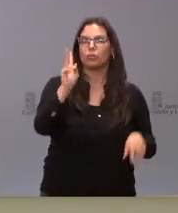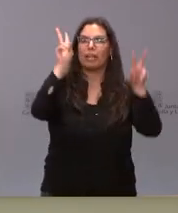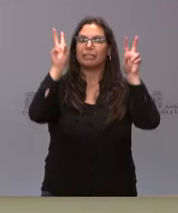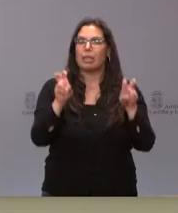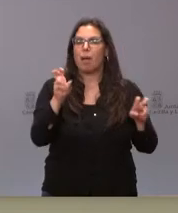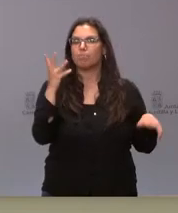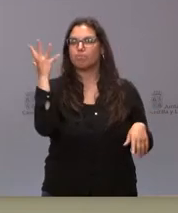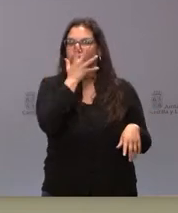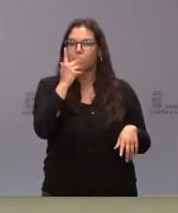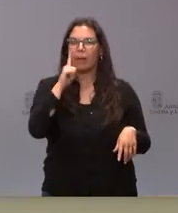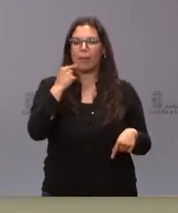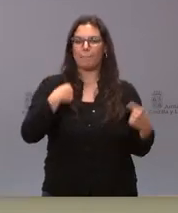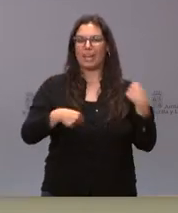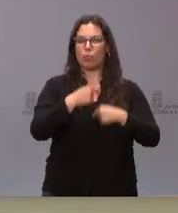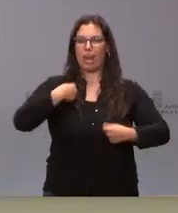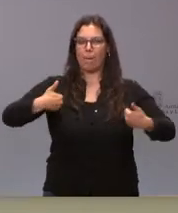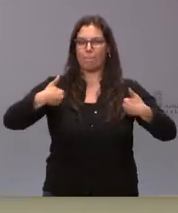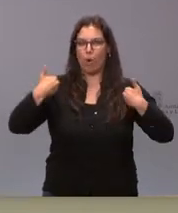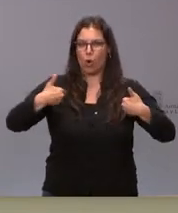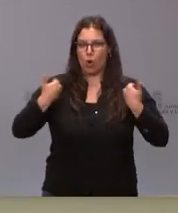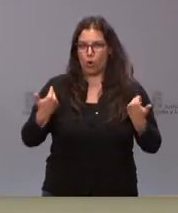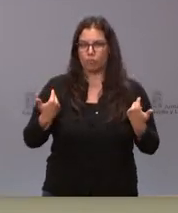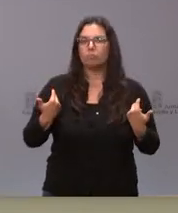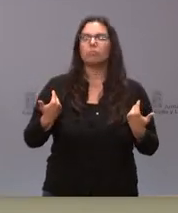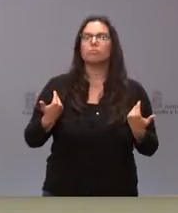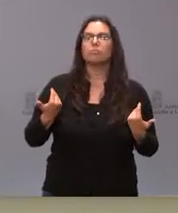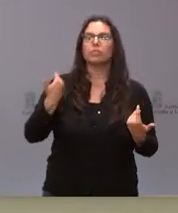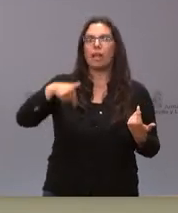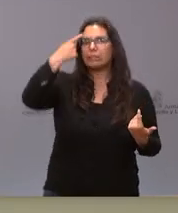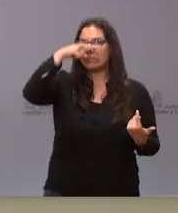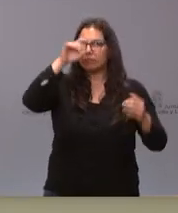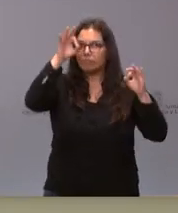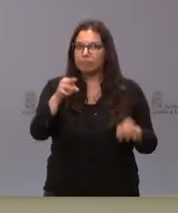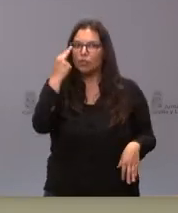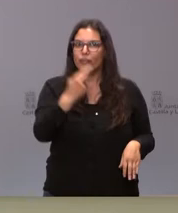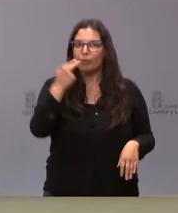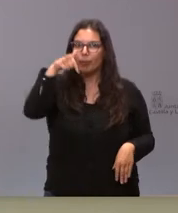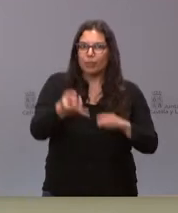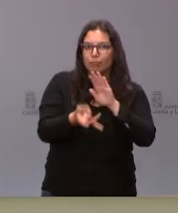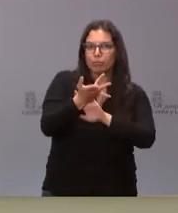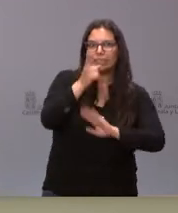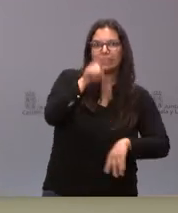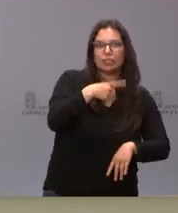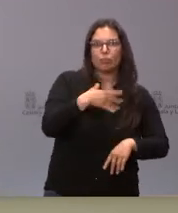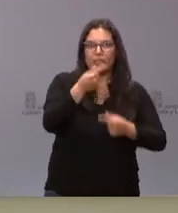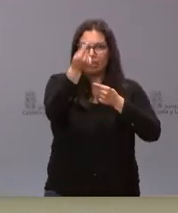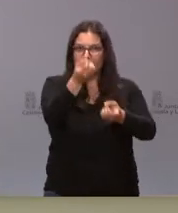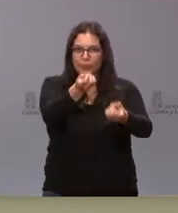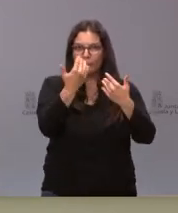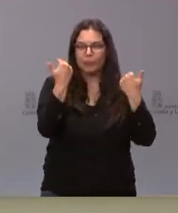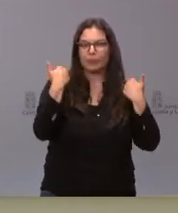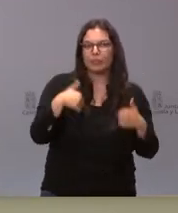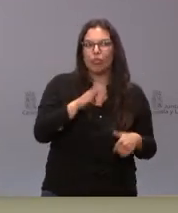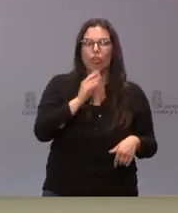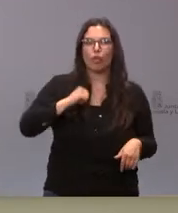sospechoso de viruela del mono si ya se sabe si se ha confirmado este caso y si nos pueden dar más detalles en qué